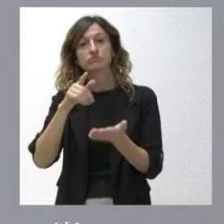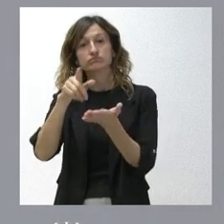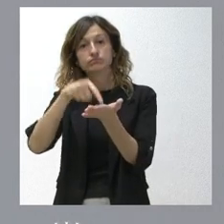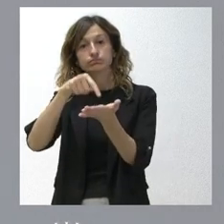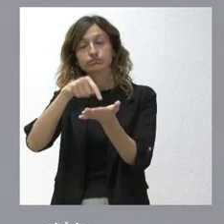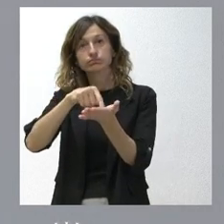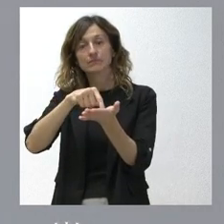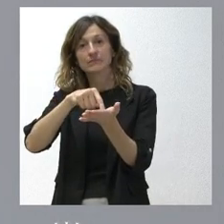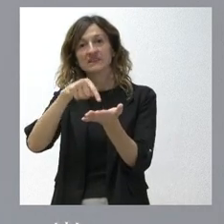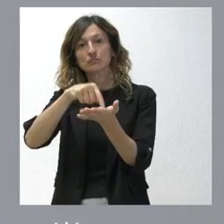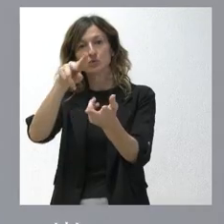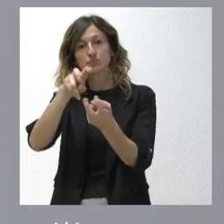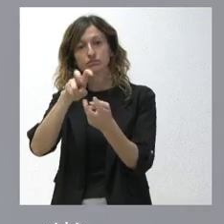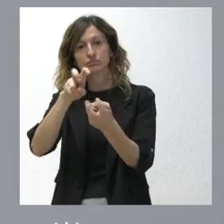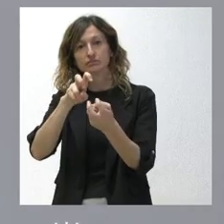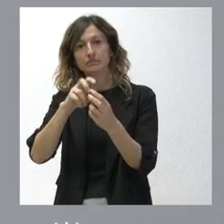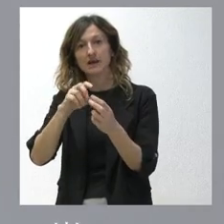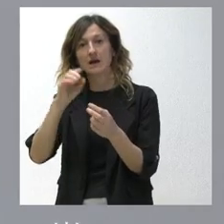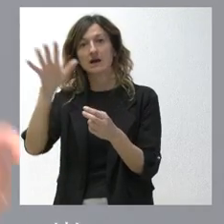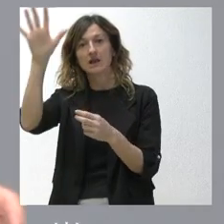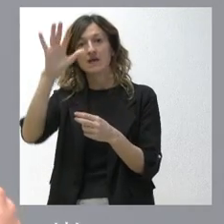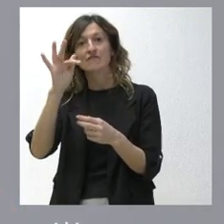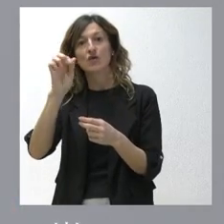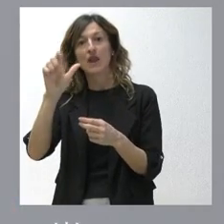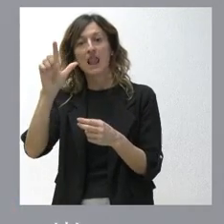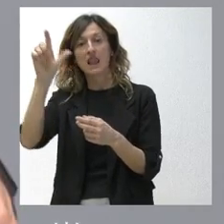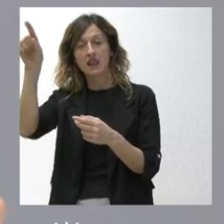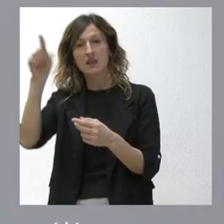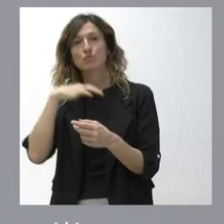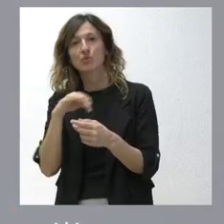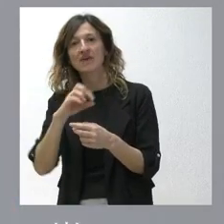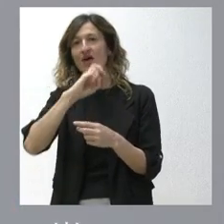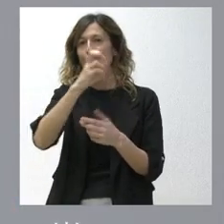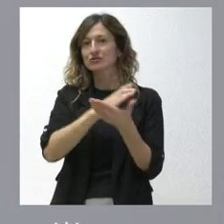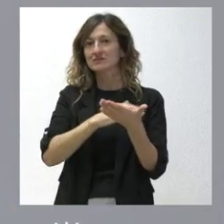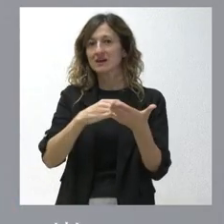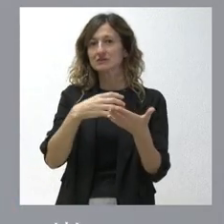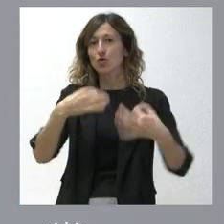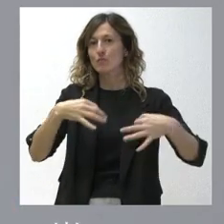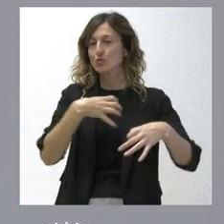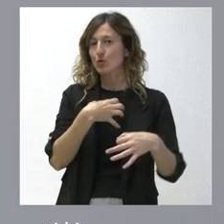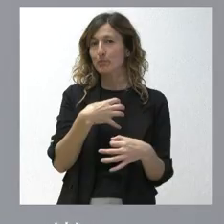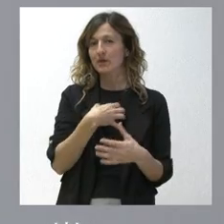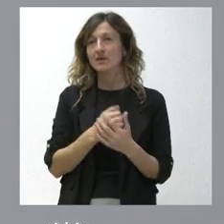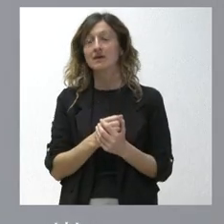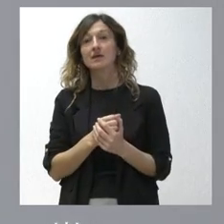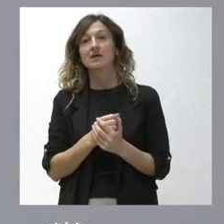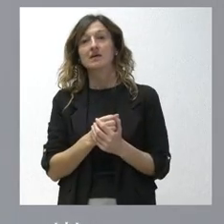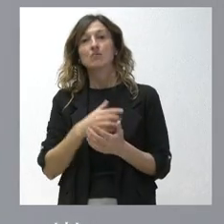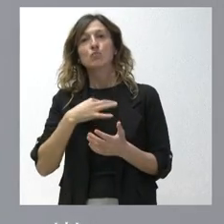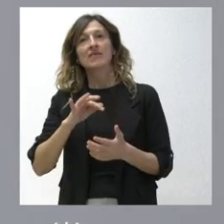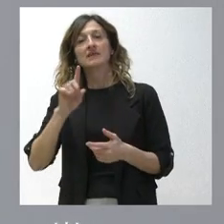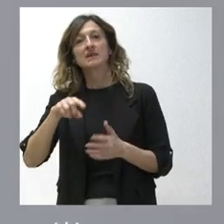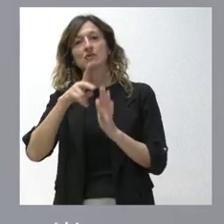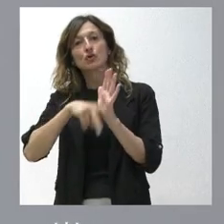de ese tributo para esas comunidades forales, cosa que no está permitida para las comunidades autónomas de régimen común, sino que podrían tener capacidad